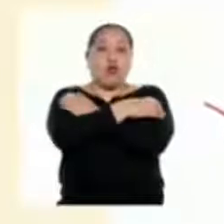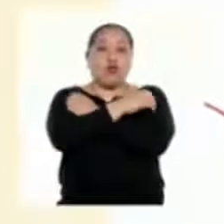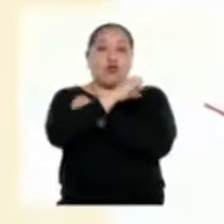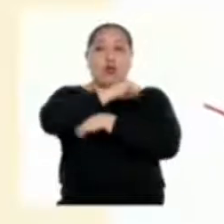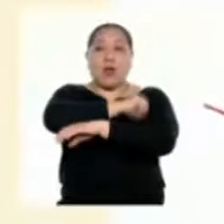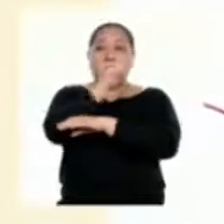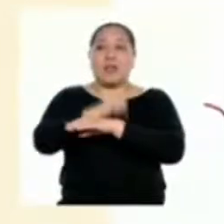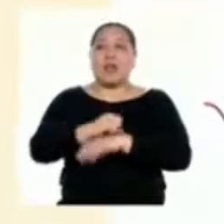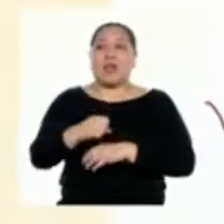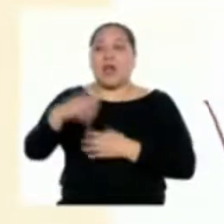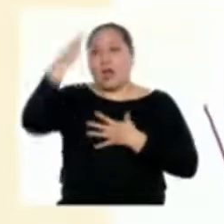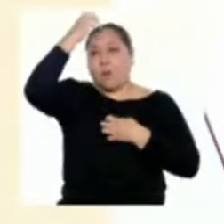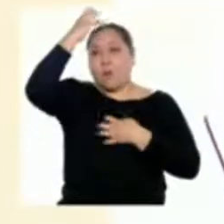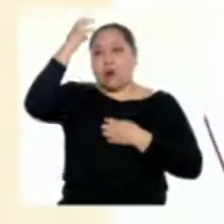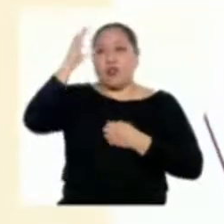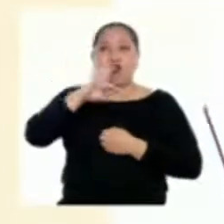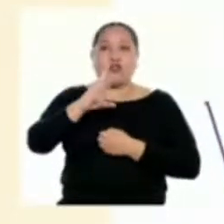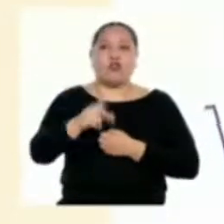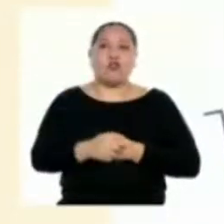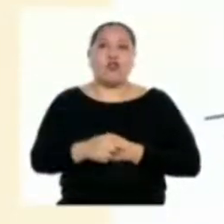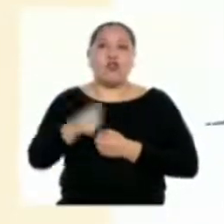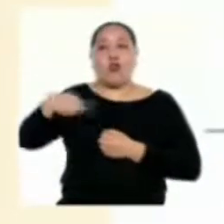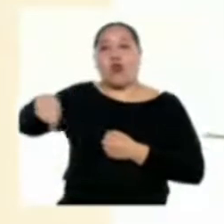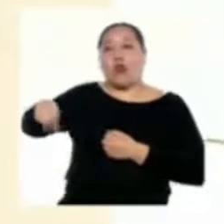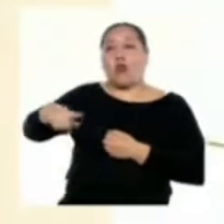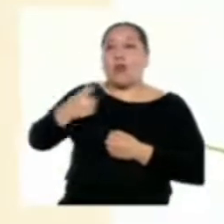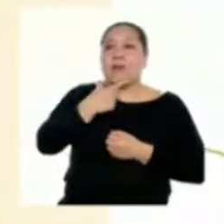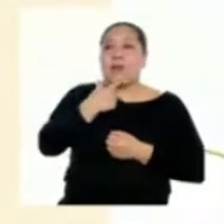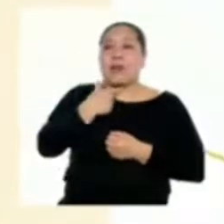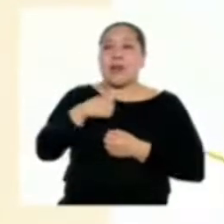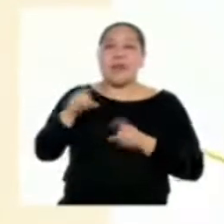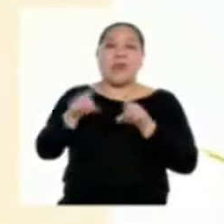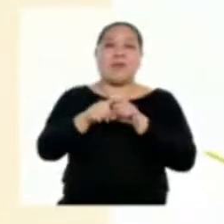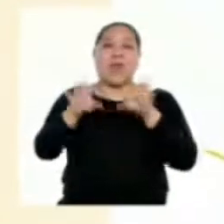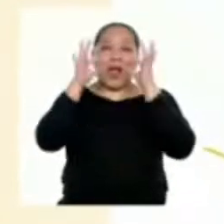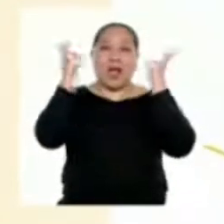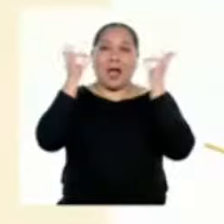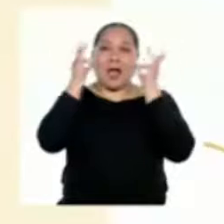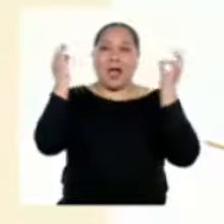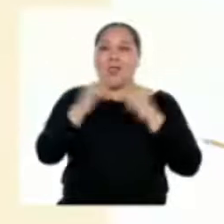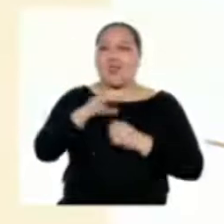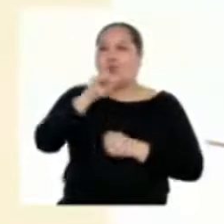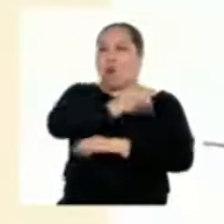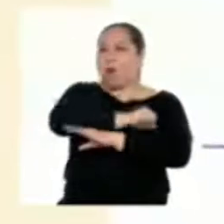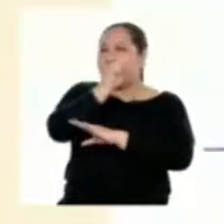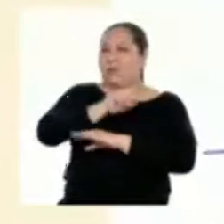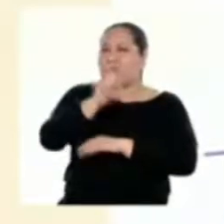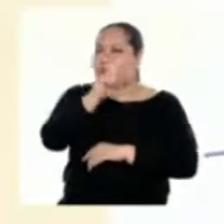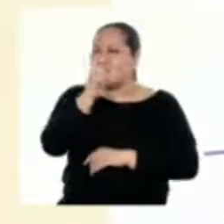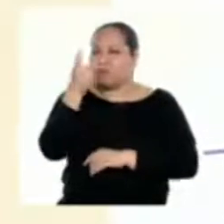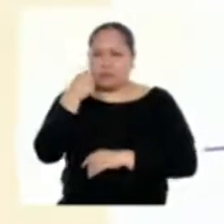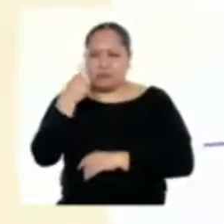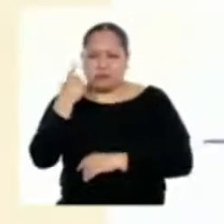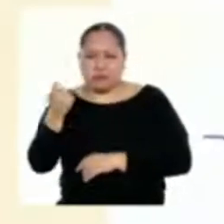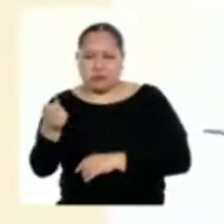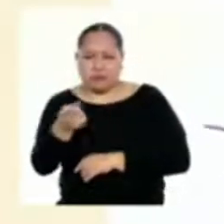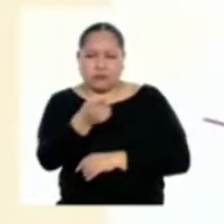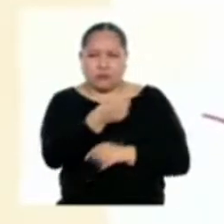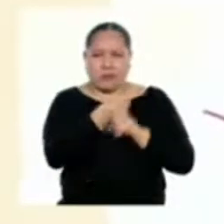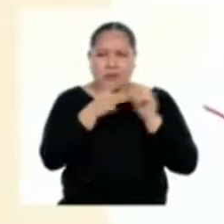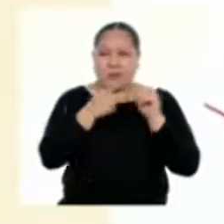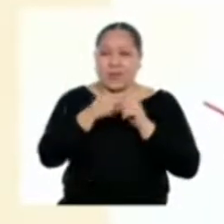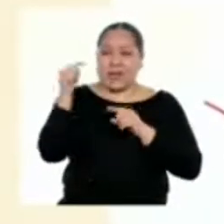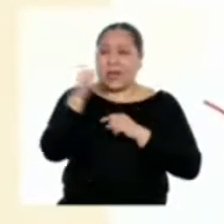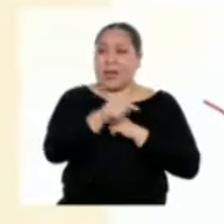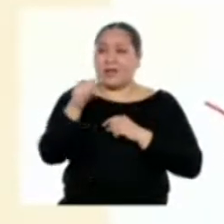Choro con la amarilla y al gato andino. Quizás no conocíamos esta diversidad. Todos estos son